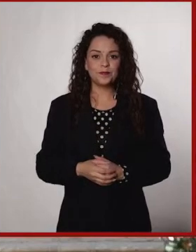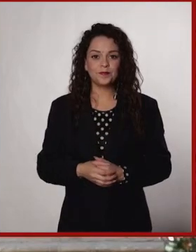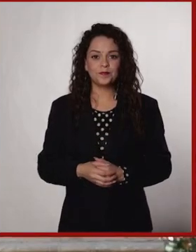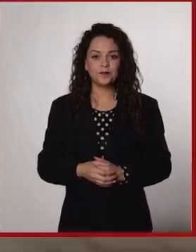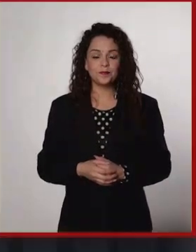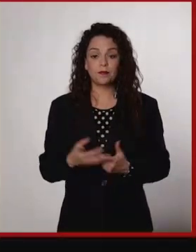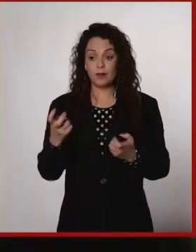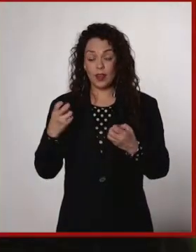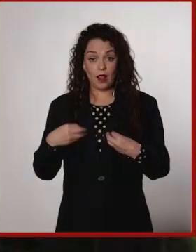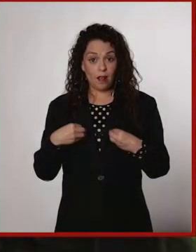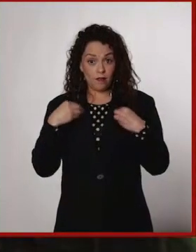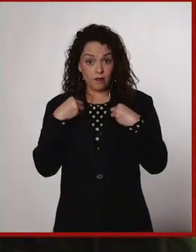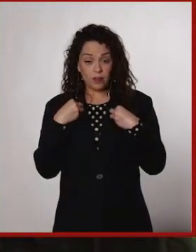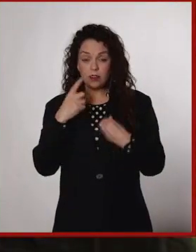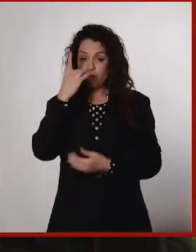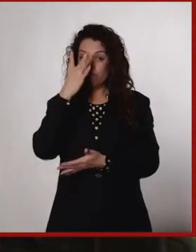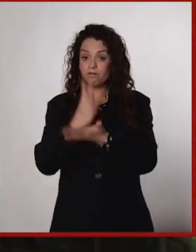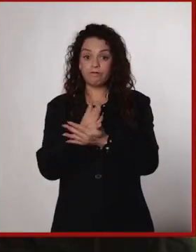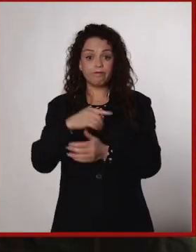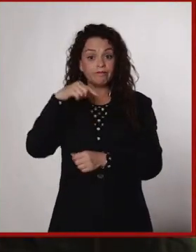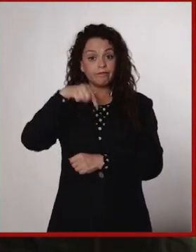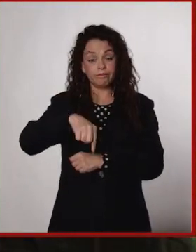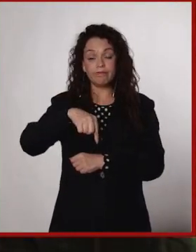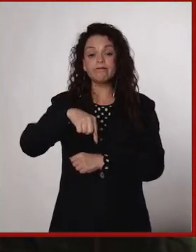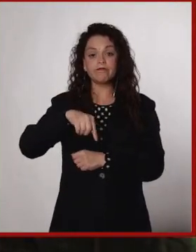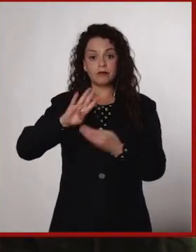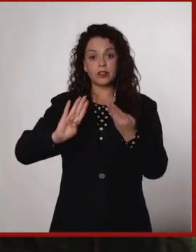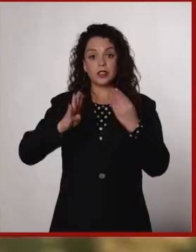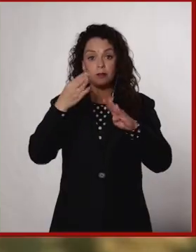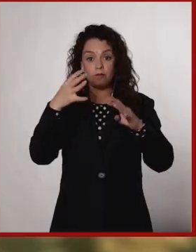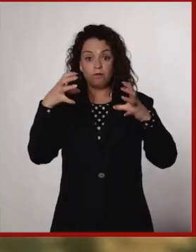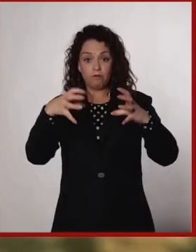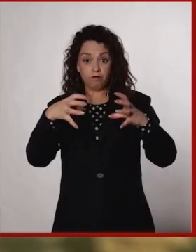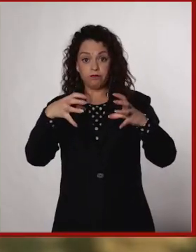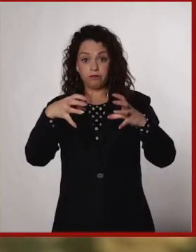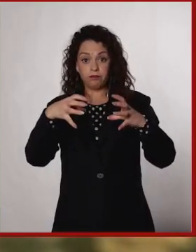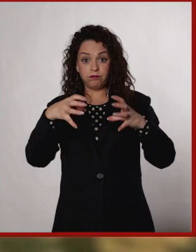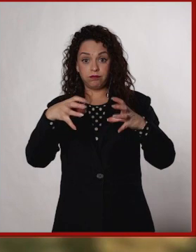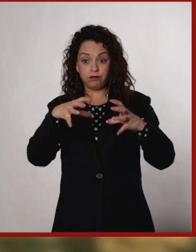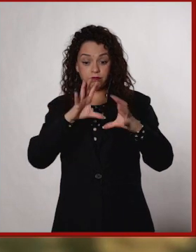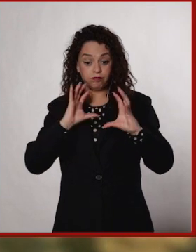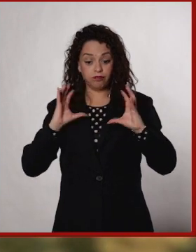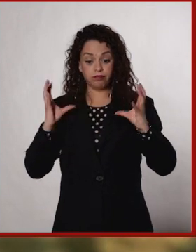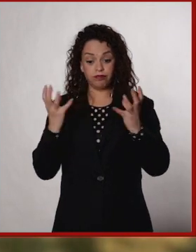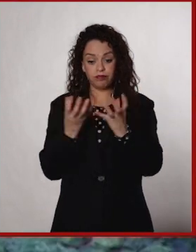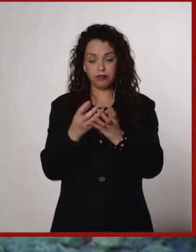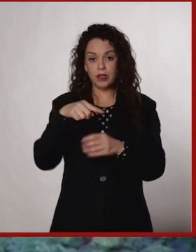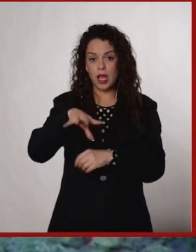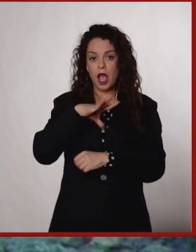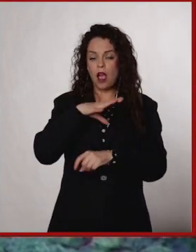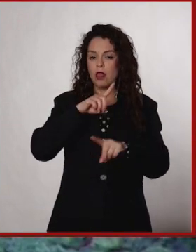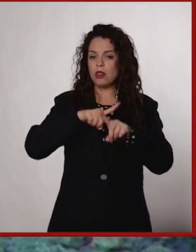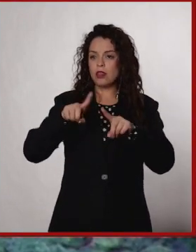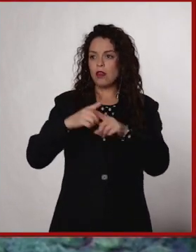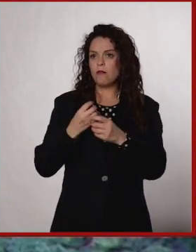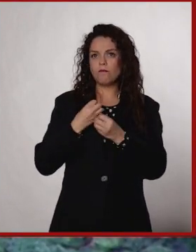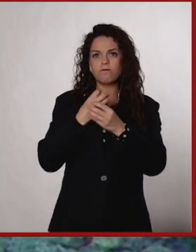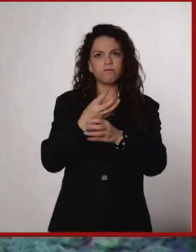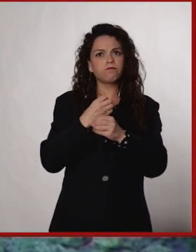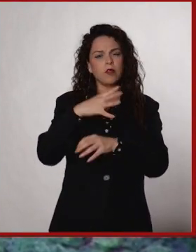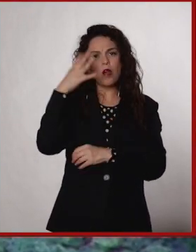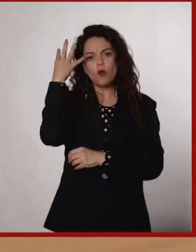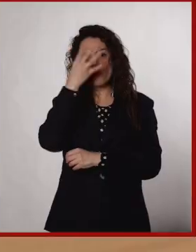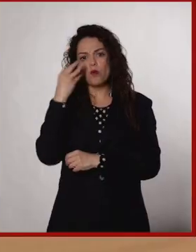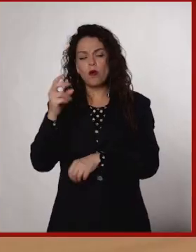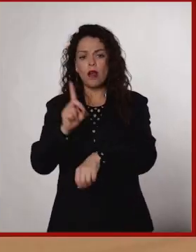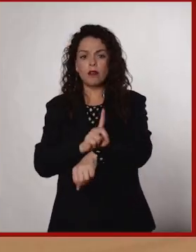vamos. Vamos. La vida es un fenómeno que hace único a nuestro planeta y en él se expresa de maneras formidables. Desde